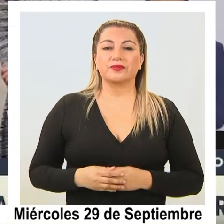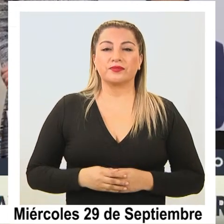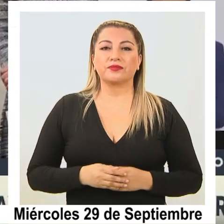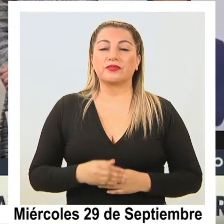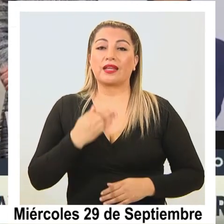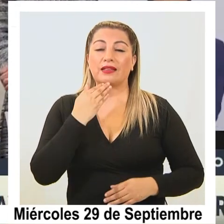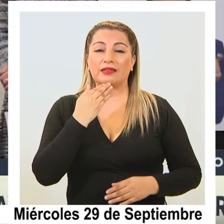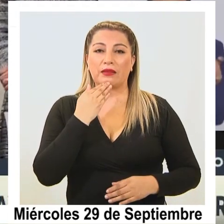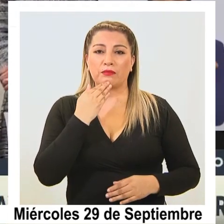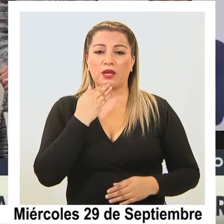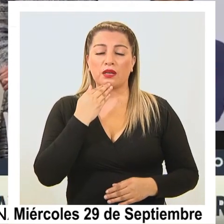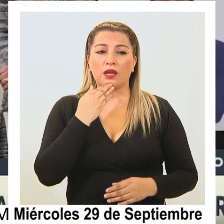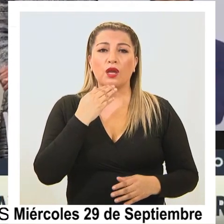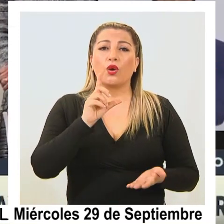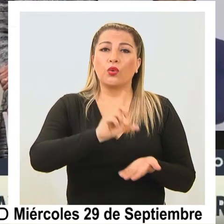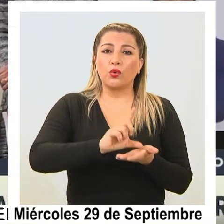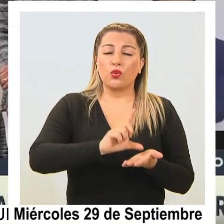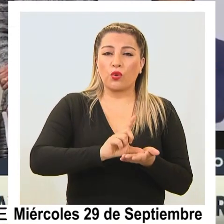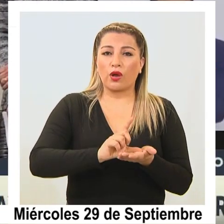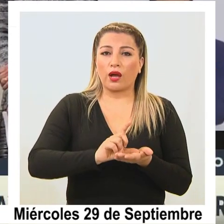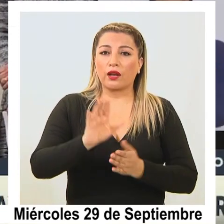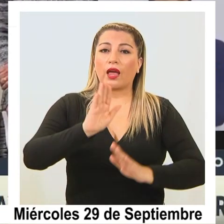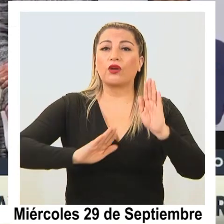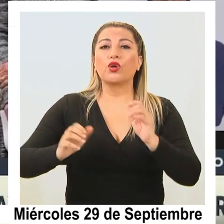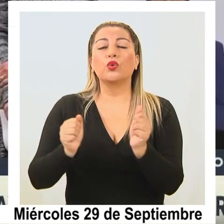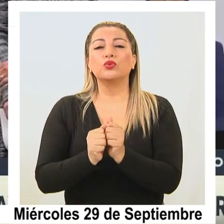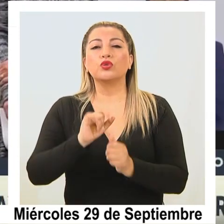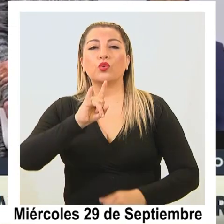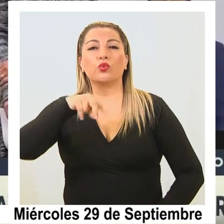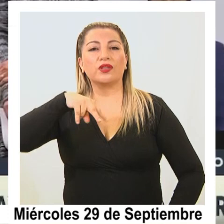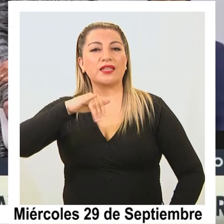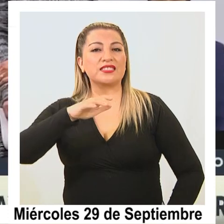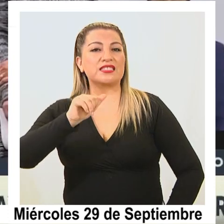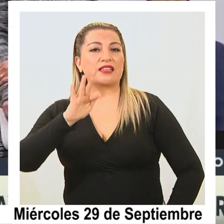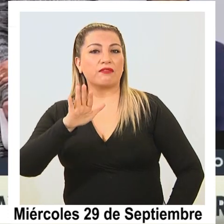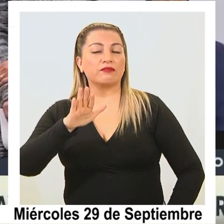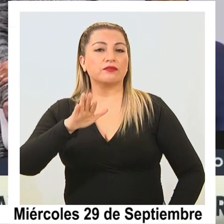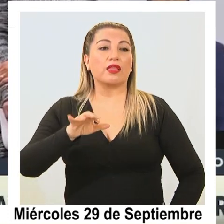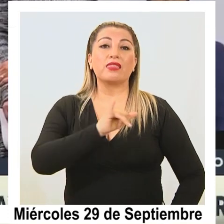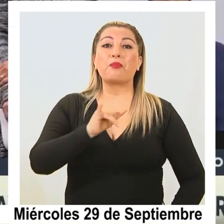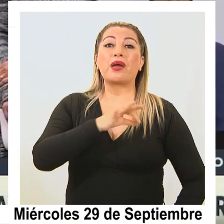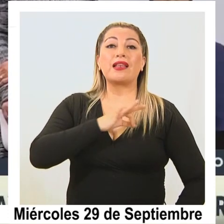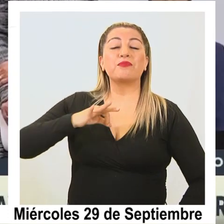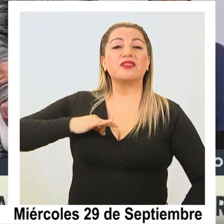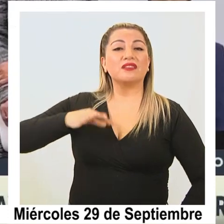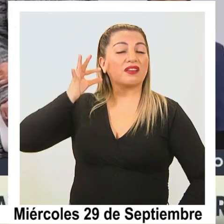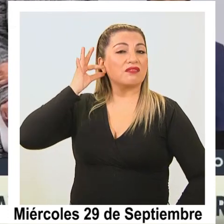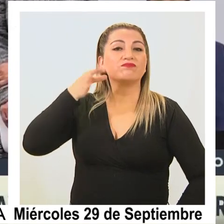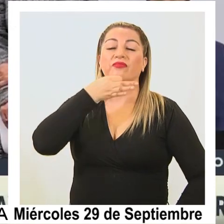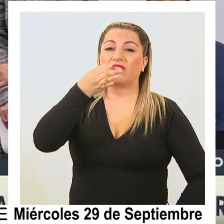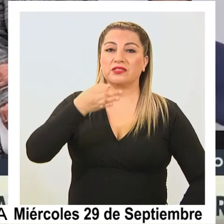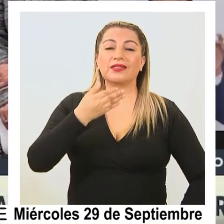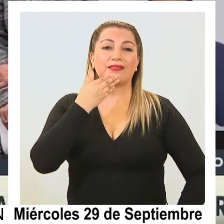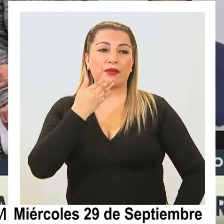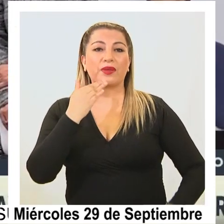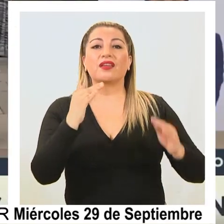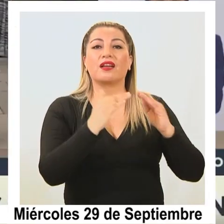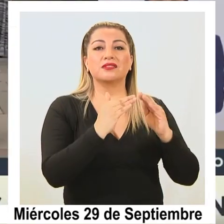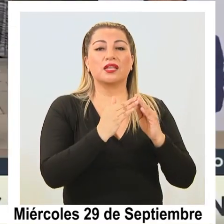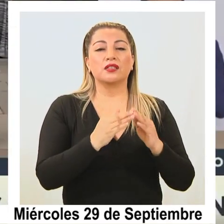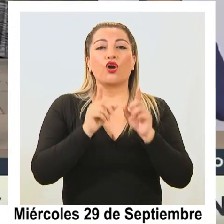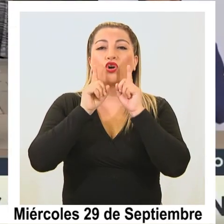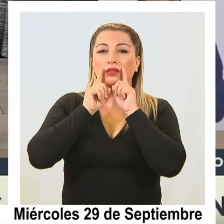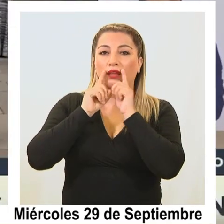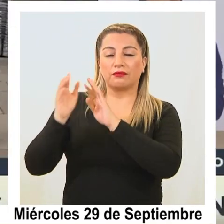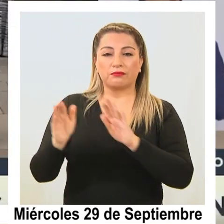también centros de acogida en conjunto con la UNICEF, la ministra Rubilar se va a referir al tema, y también refugios en hostales.